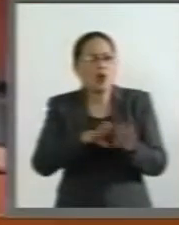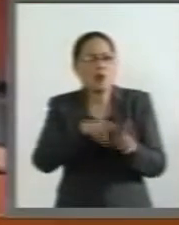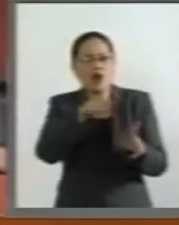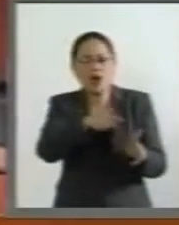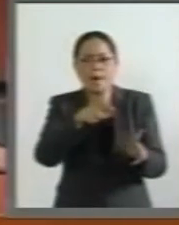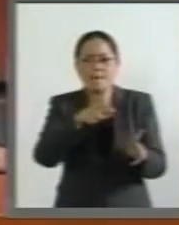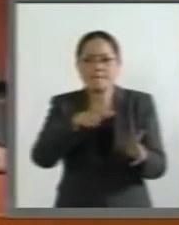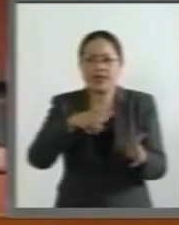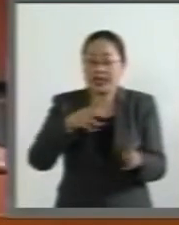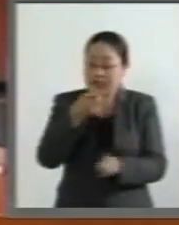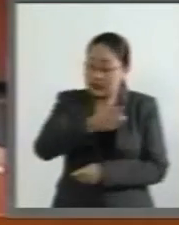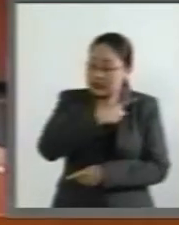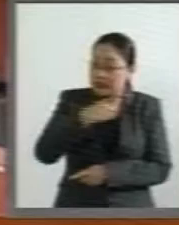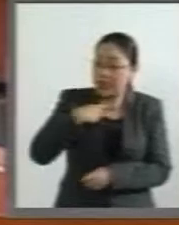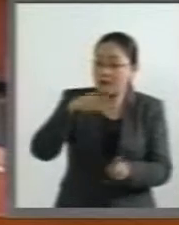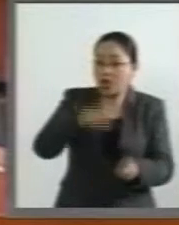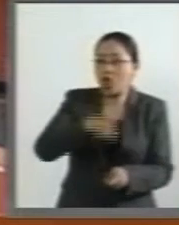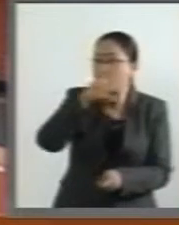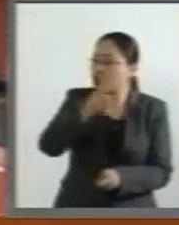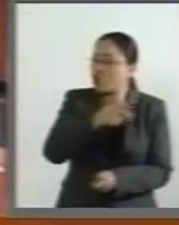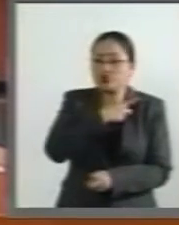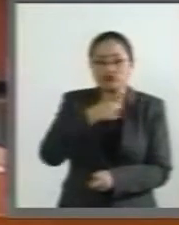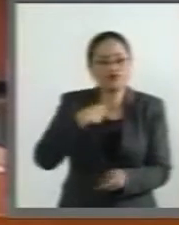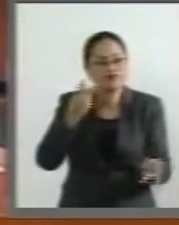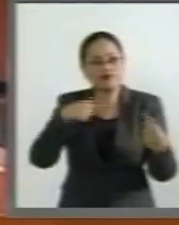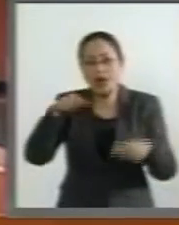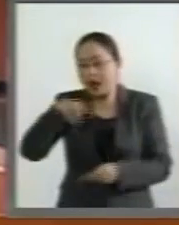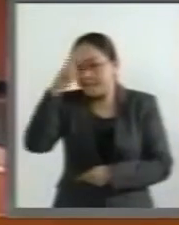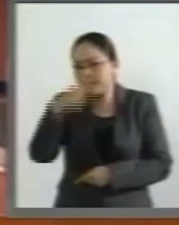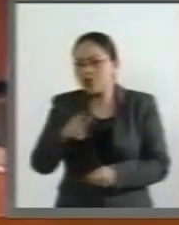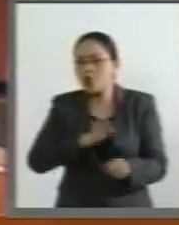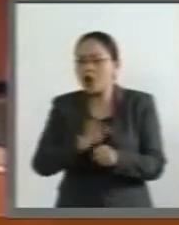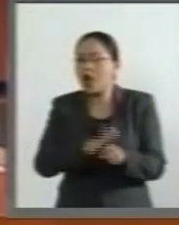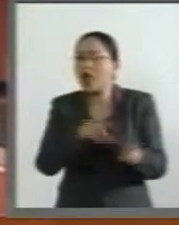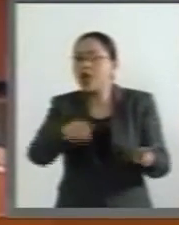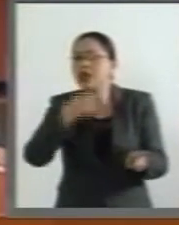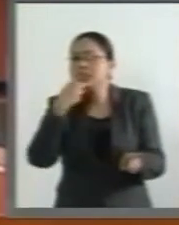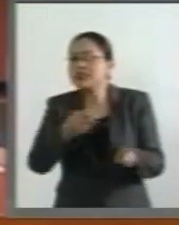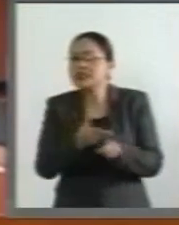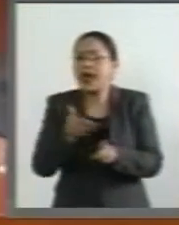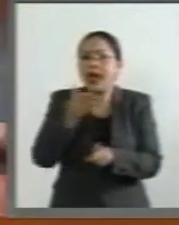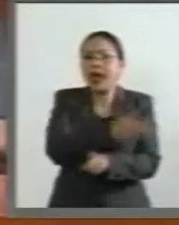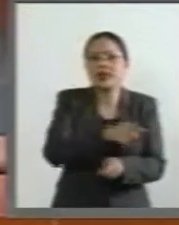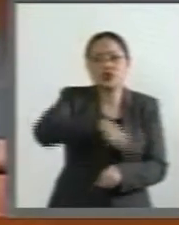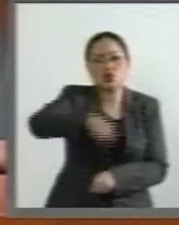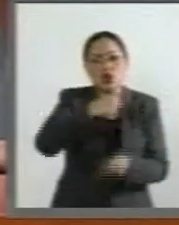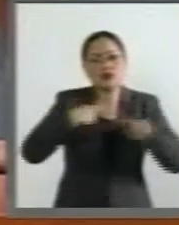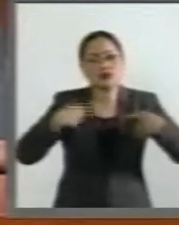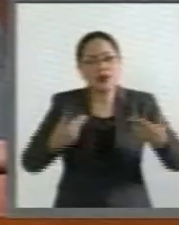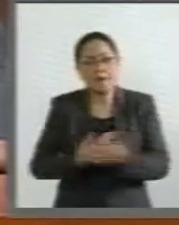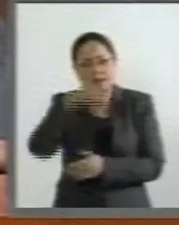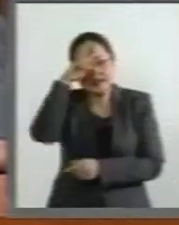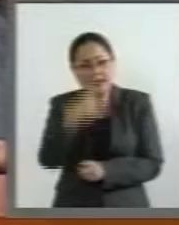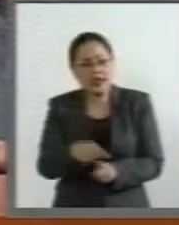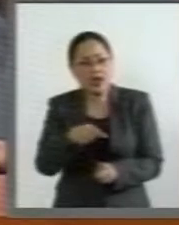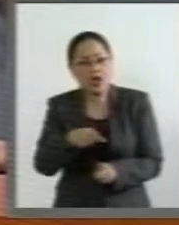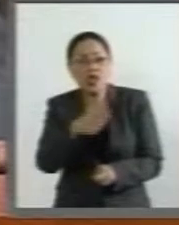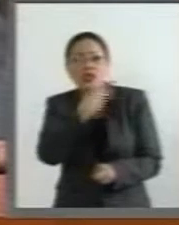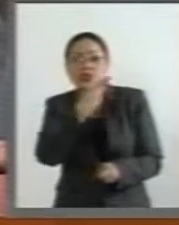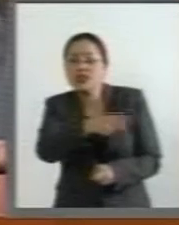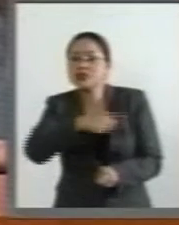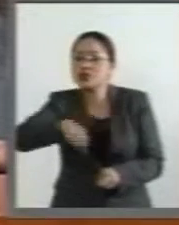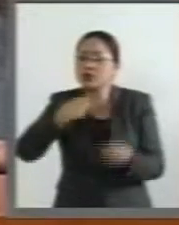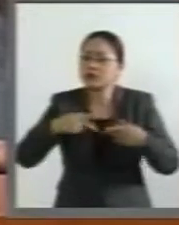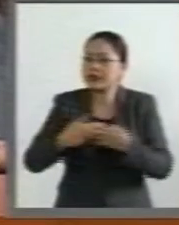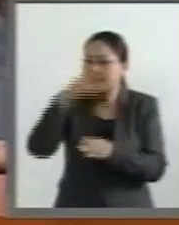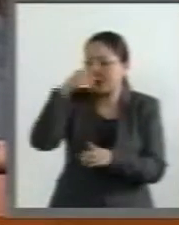una persona non grata para nuestro país después de decir que los mexicanos somos violadores, que los